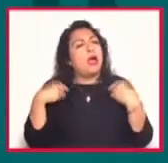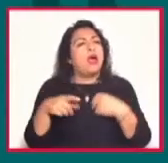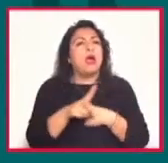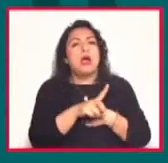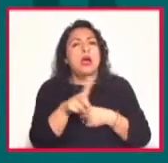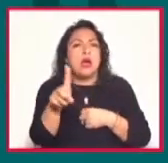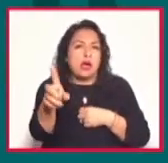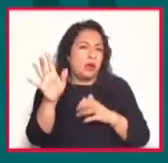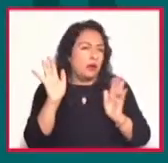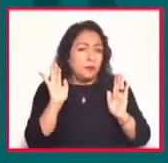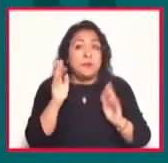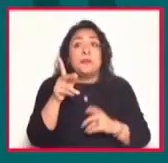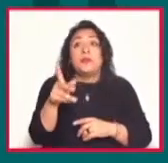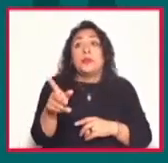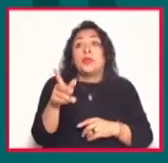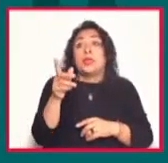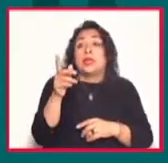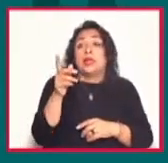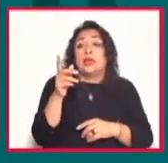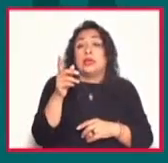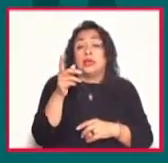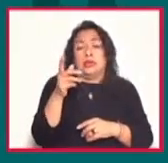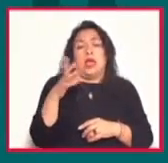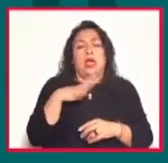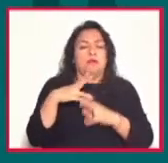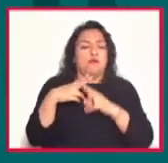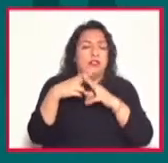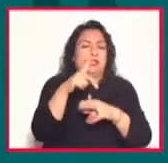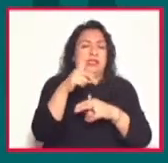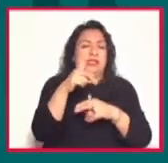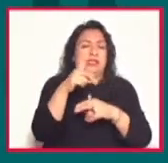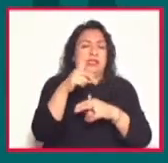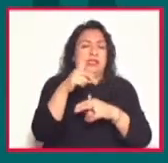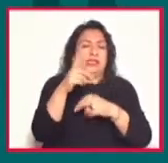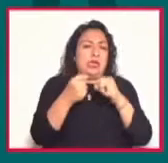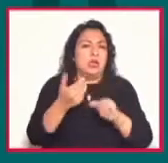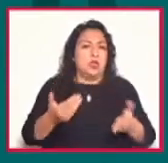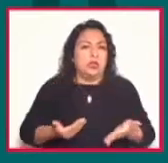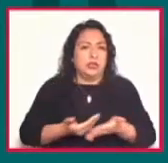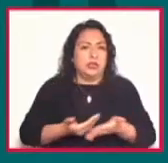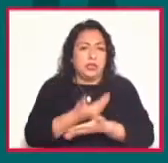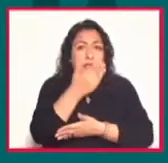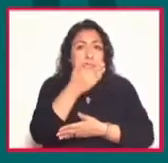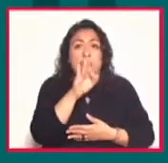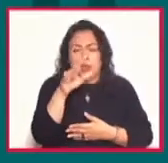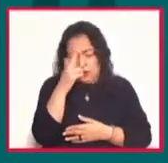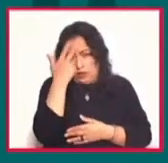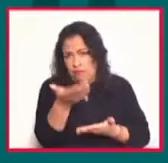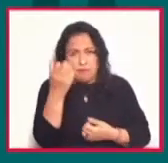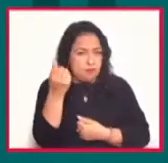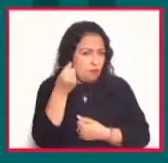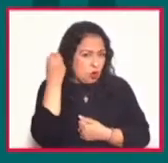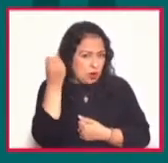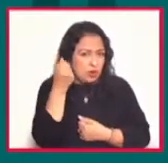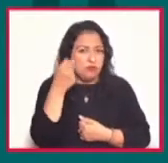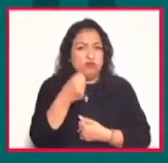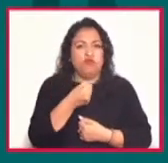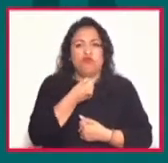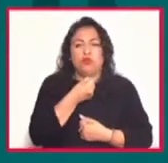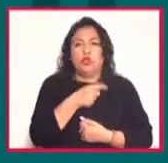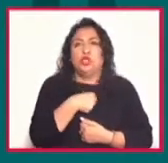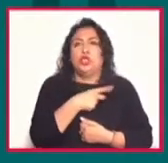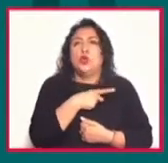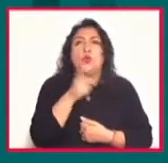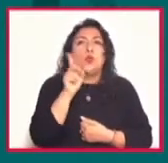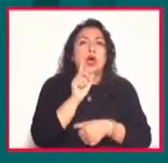El 10 de diciembre se conmemora el centenario del nacimiento de esta autora y la FIL lo conmemoró con esta ponencia y un monólogo presentado por la actriz